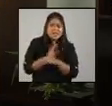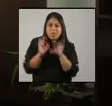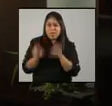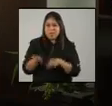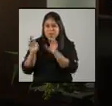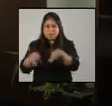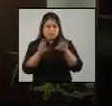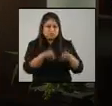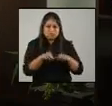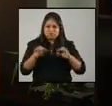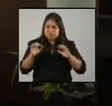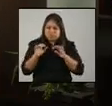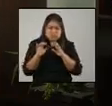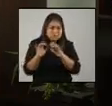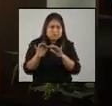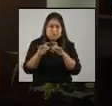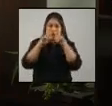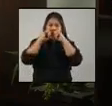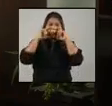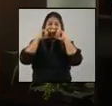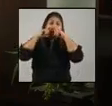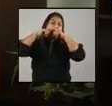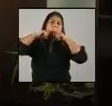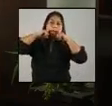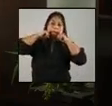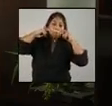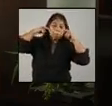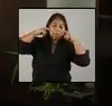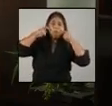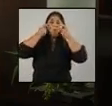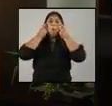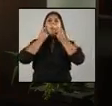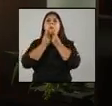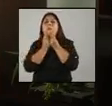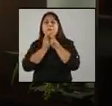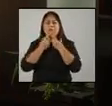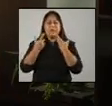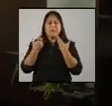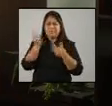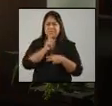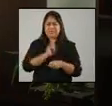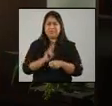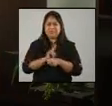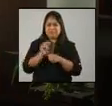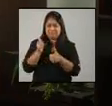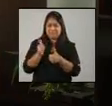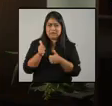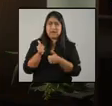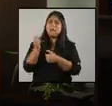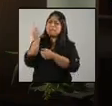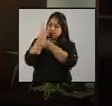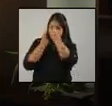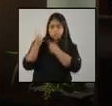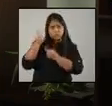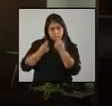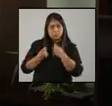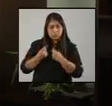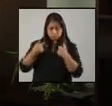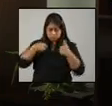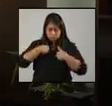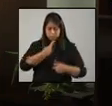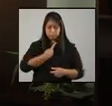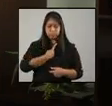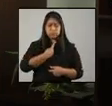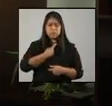utilizando la mascarilla o usando la cruzada. Preguntémonos frente al espejo si cuando sean